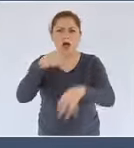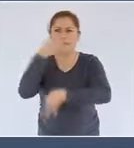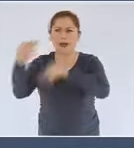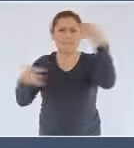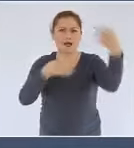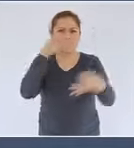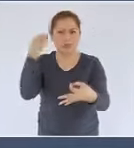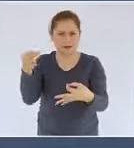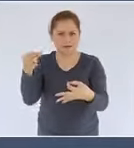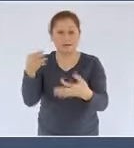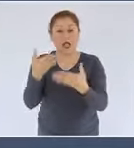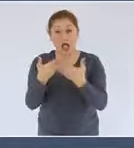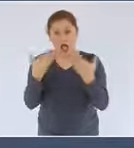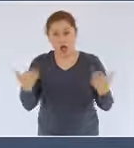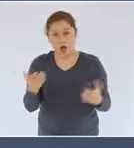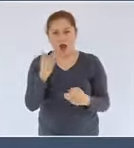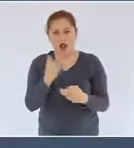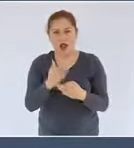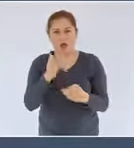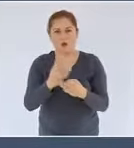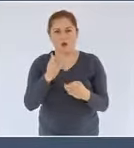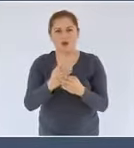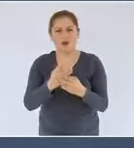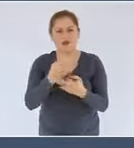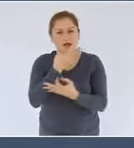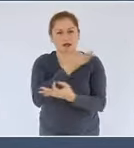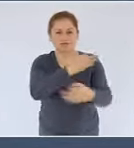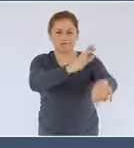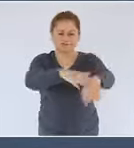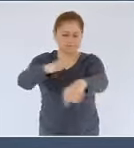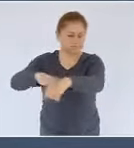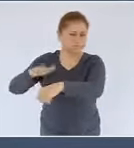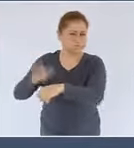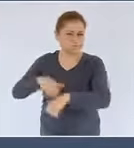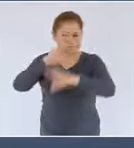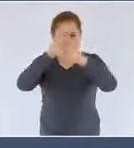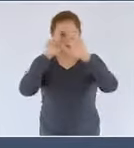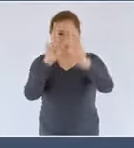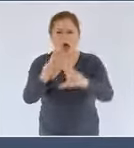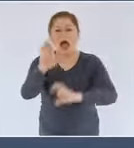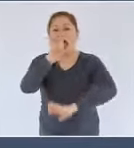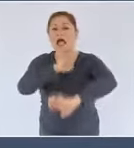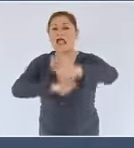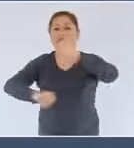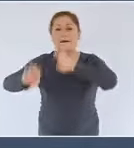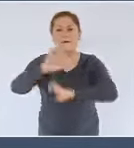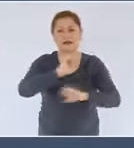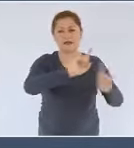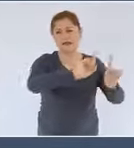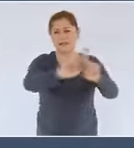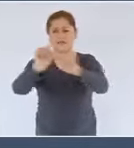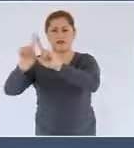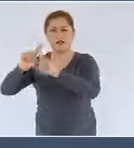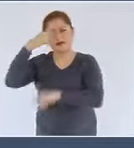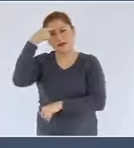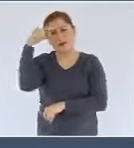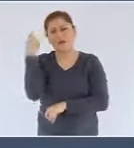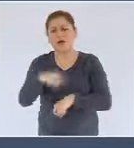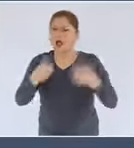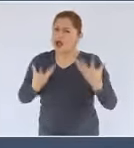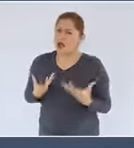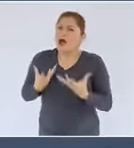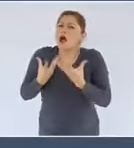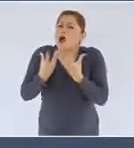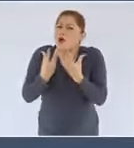Hacemos un llamado respetuoso a todas las empresas para que evitemos juntos la gestoría